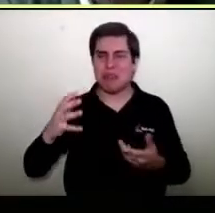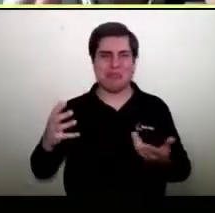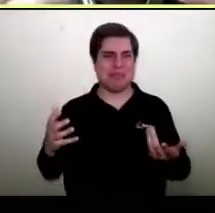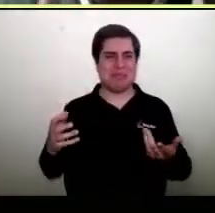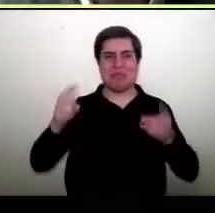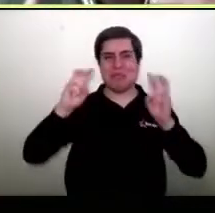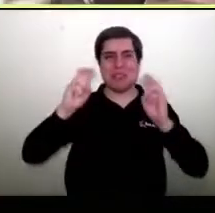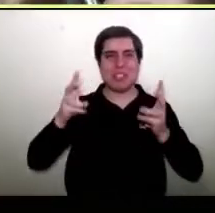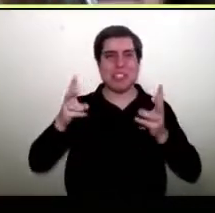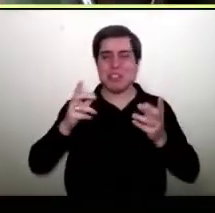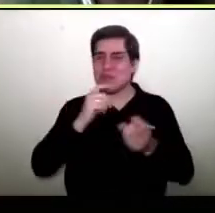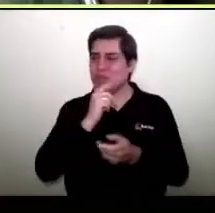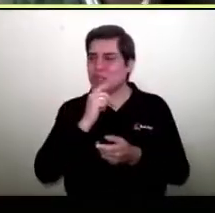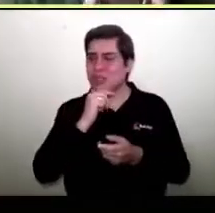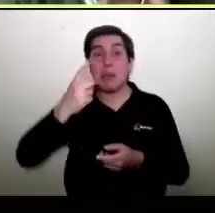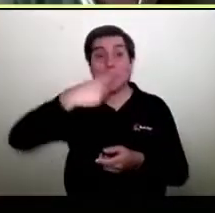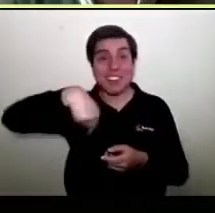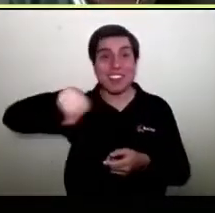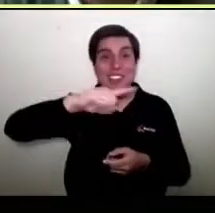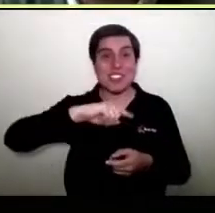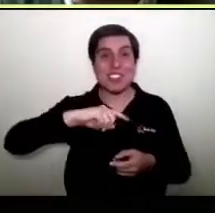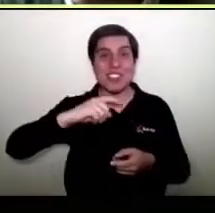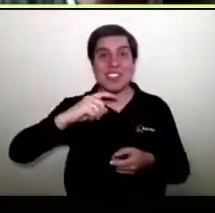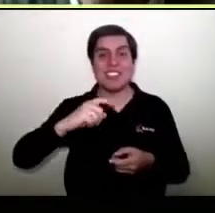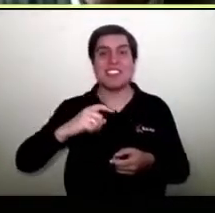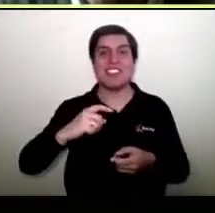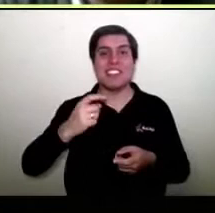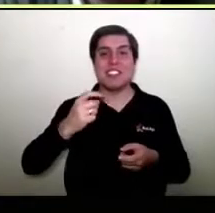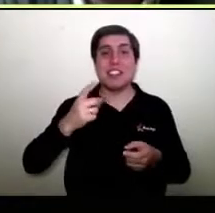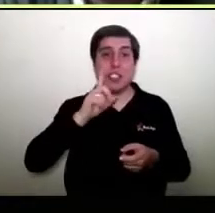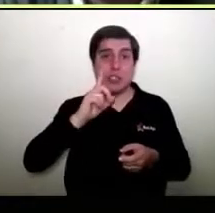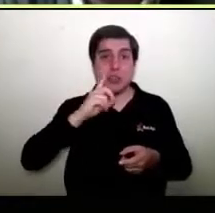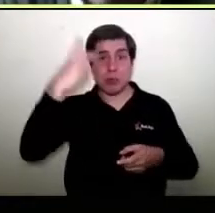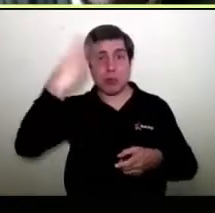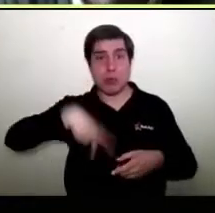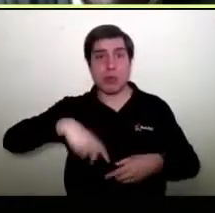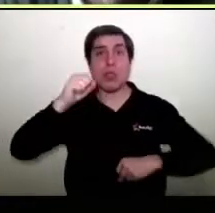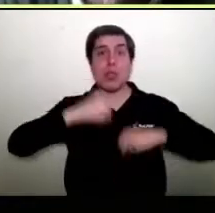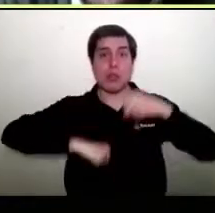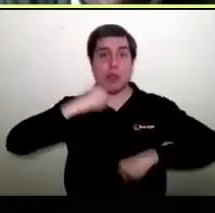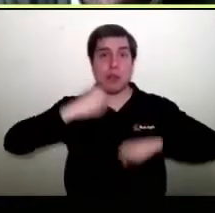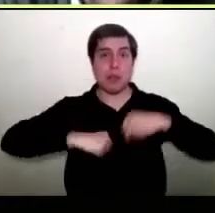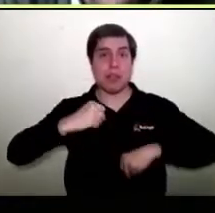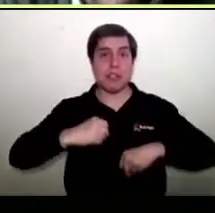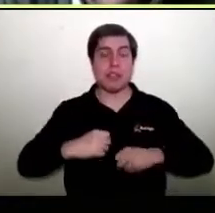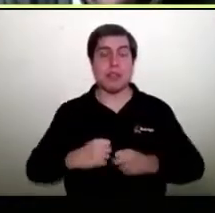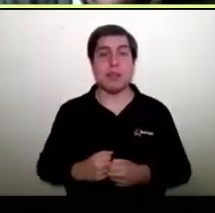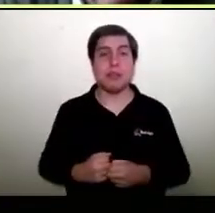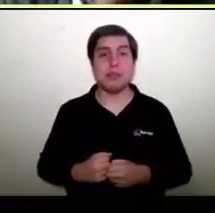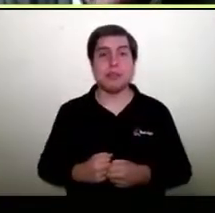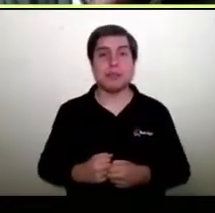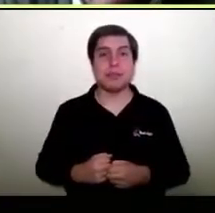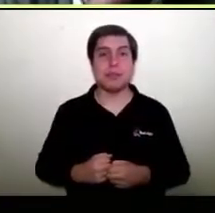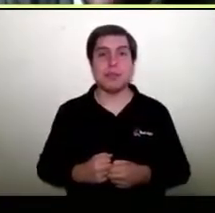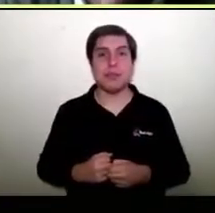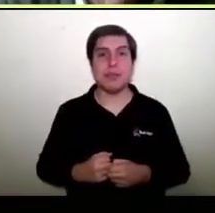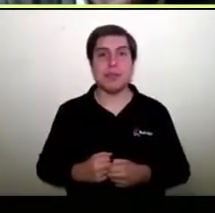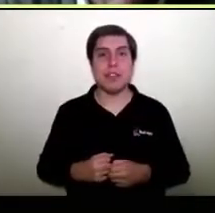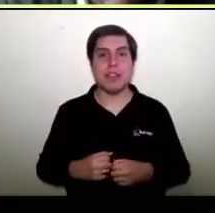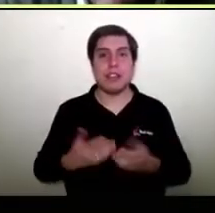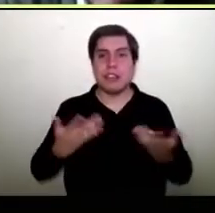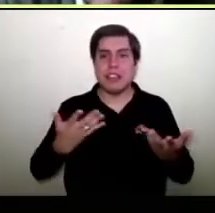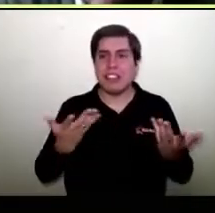vamos al otro lado, vamos al lado nuestro, al lado de los que estábamos en una pyme, a los que estábamos en un negocio. Se nos vieron qué,